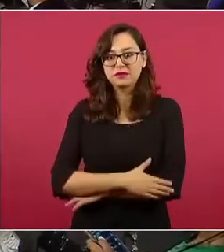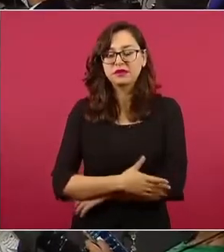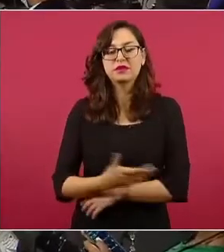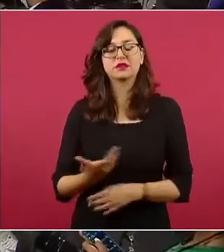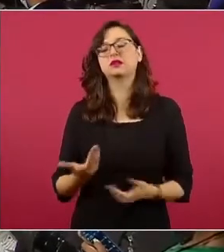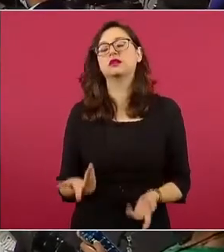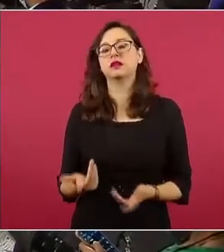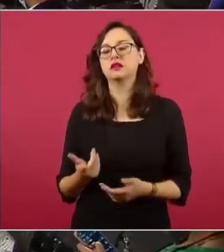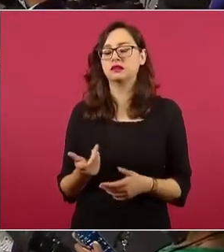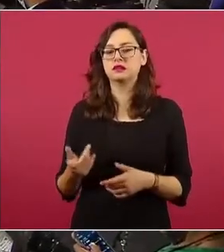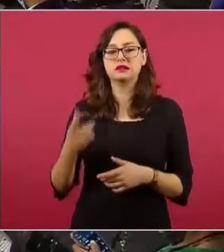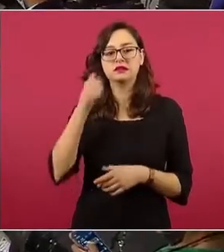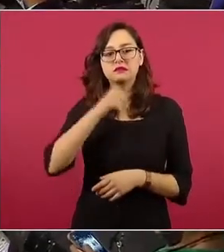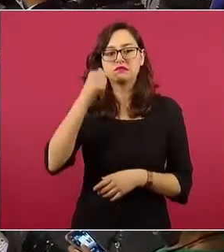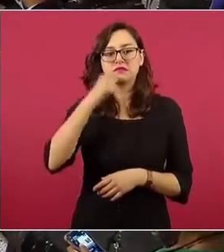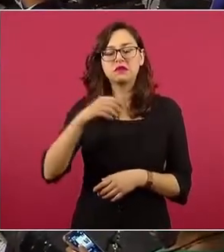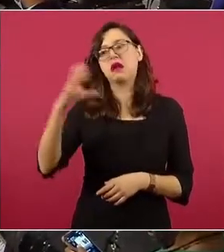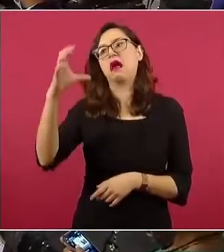las camas,